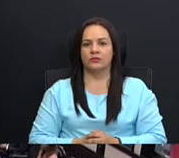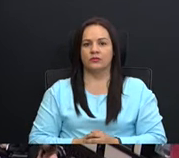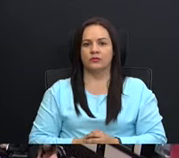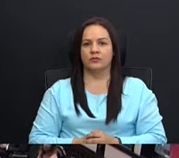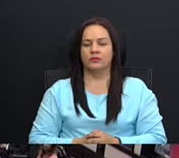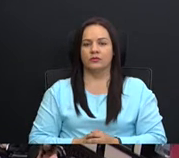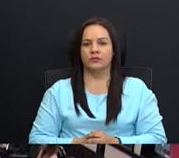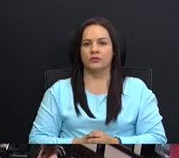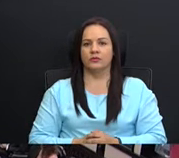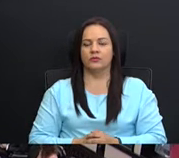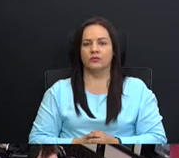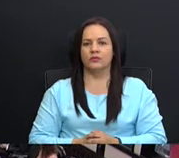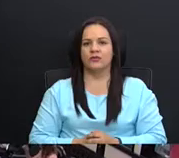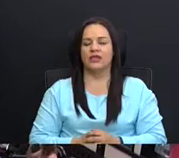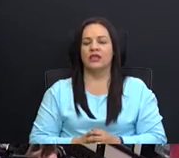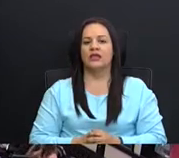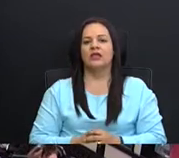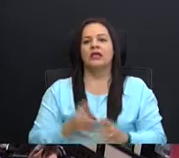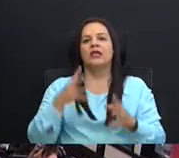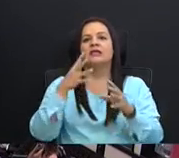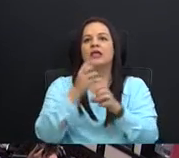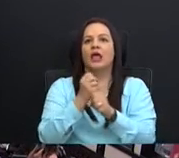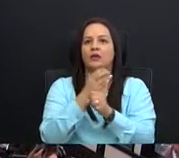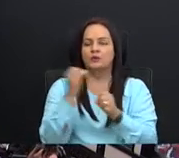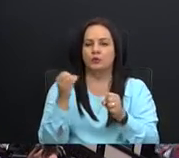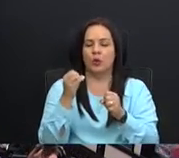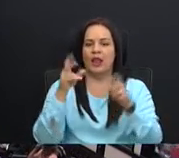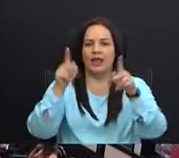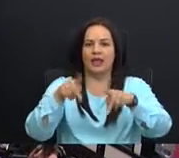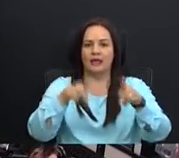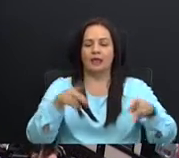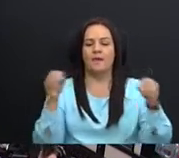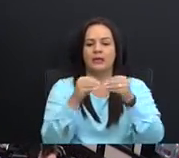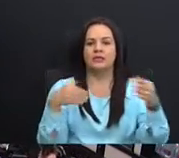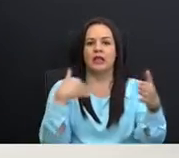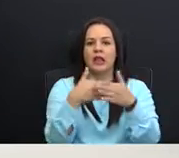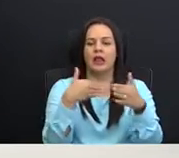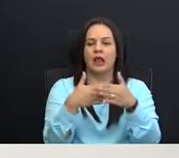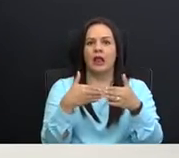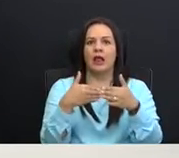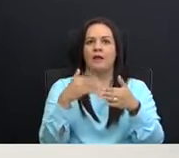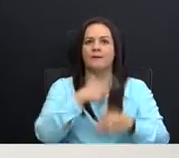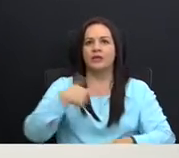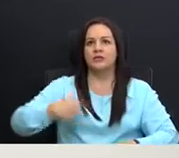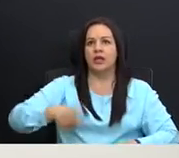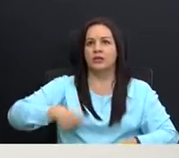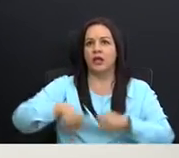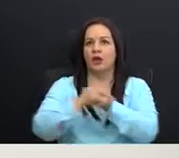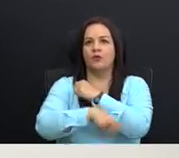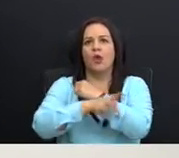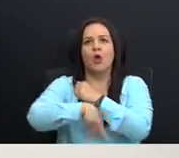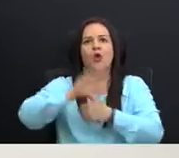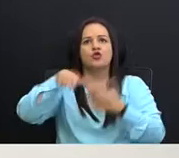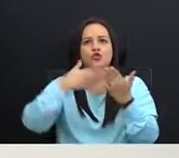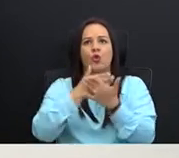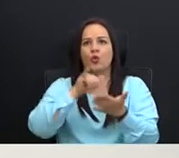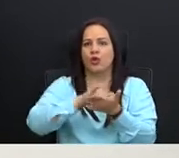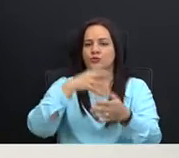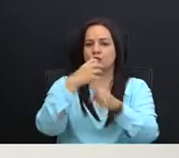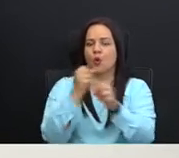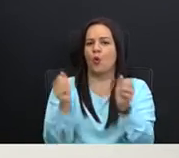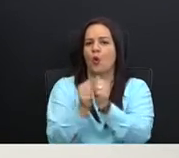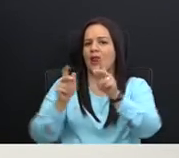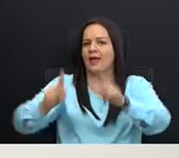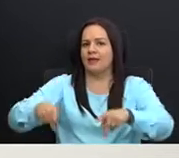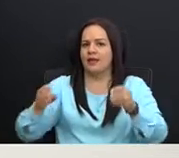¿Qué se fraguó entre la gente más cercana del Presidente de la República? Tenía muy claro que todo esto se fraguó con la gente